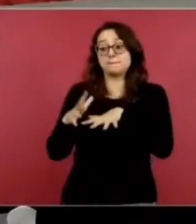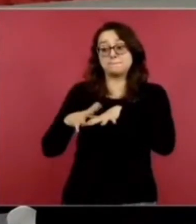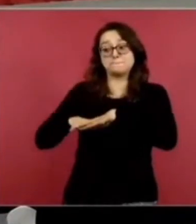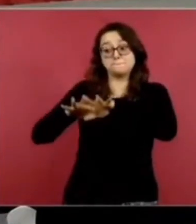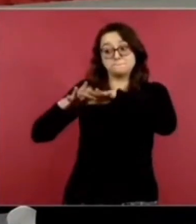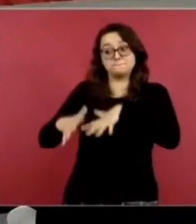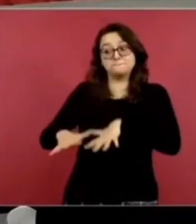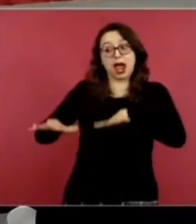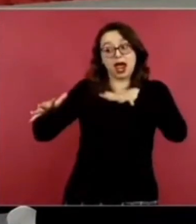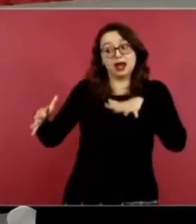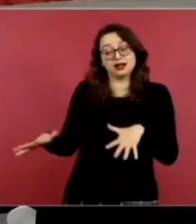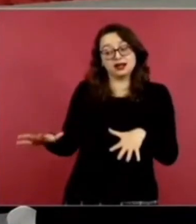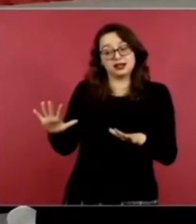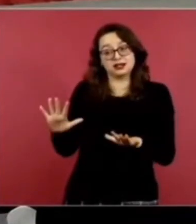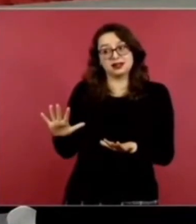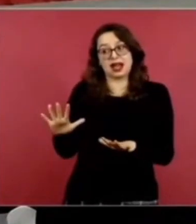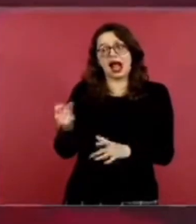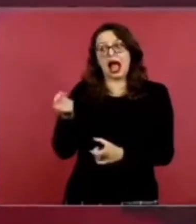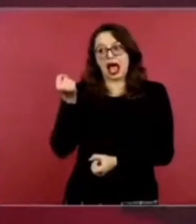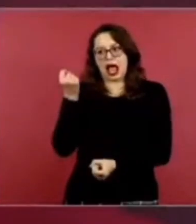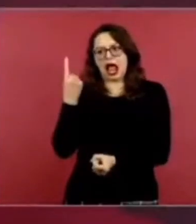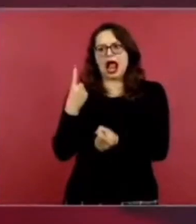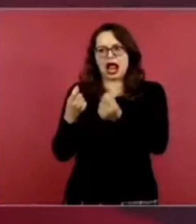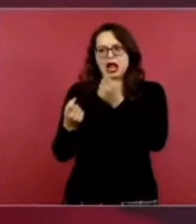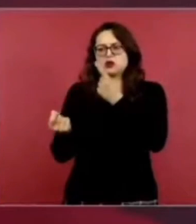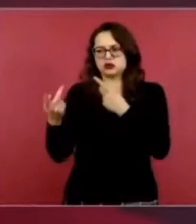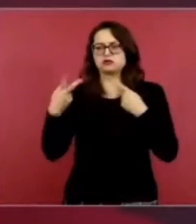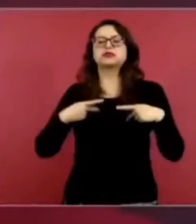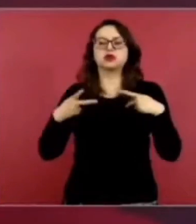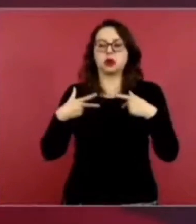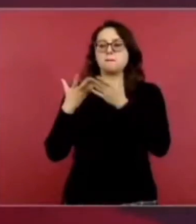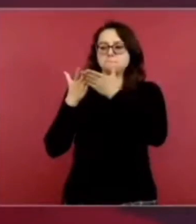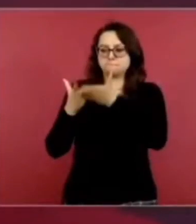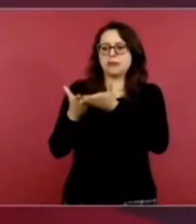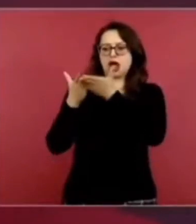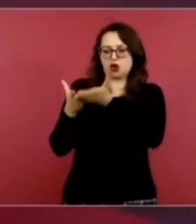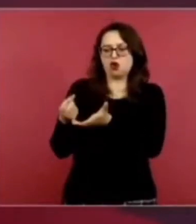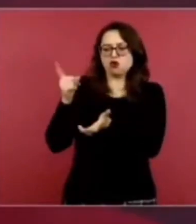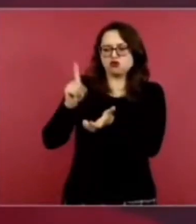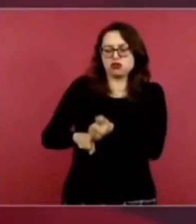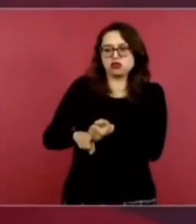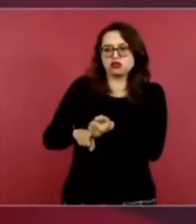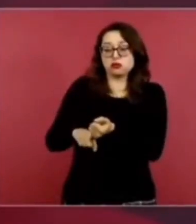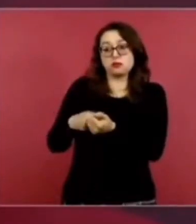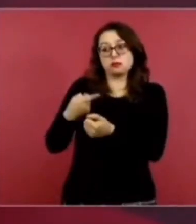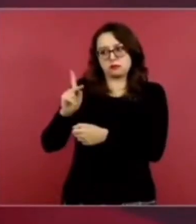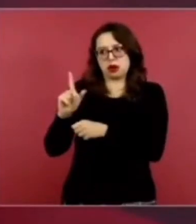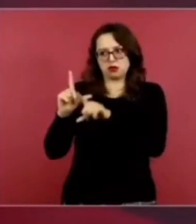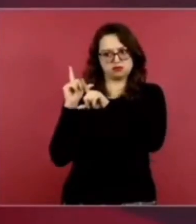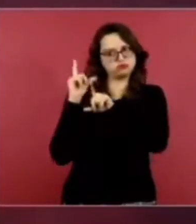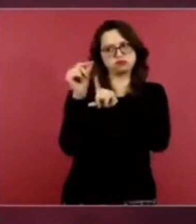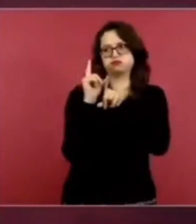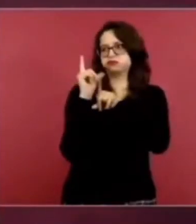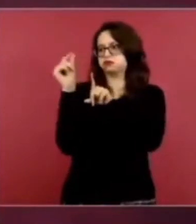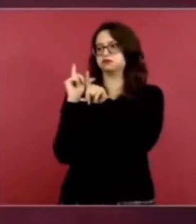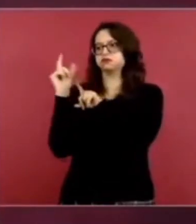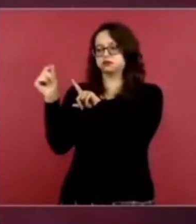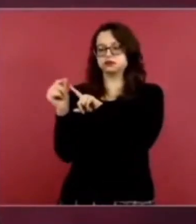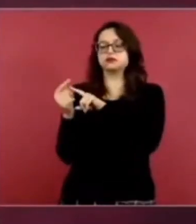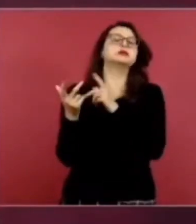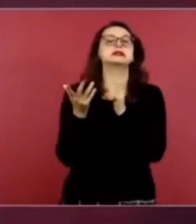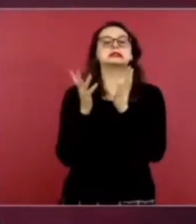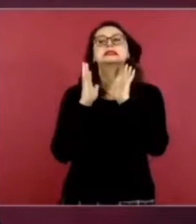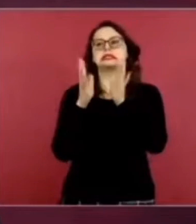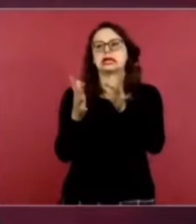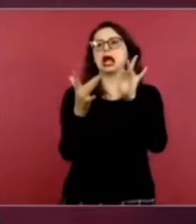estos barcos, alcanzaron a resguardarse. Tenemos contacto con muchos de los capitanes